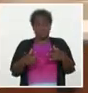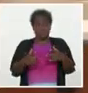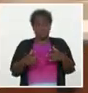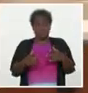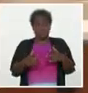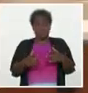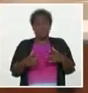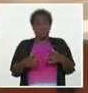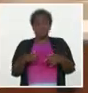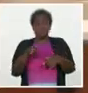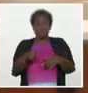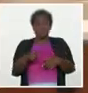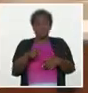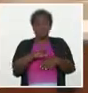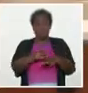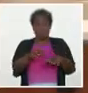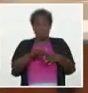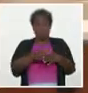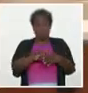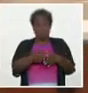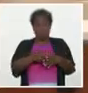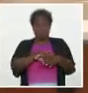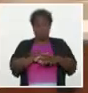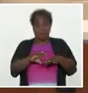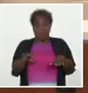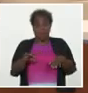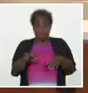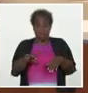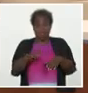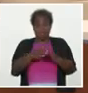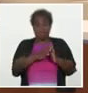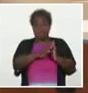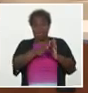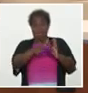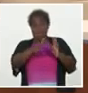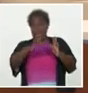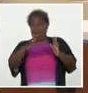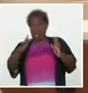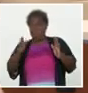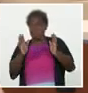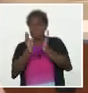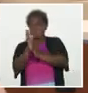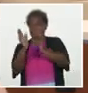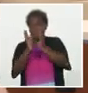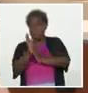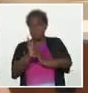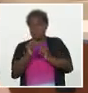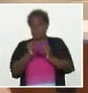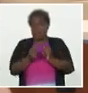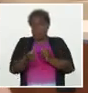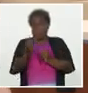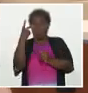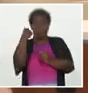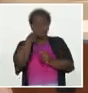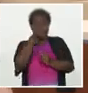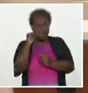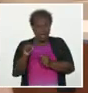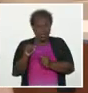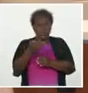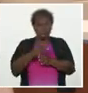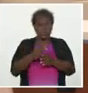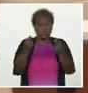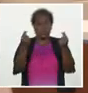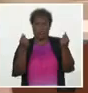lo que representa ya eso por el tiempo que llevamos enfrentando en el país y lo que representa a la economía.